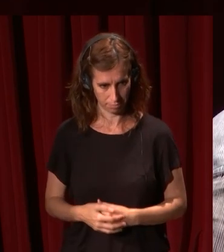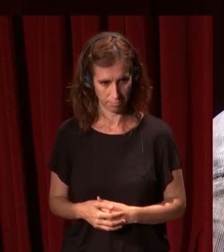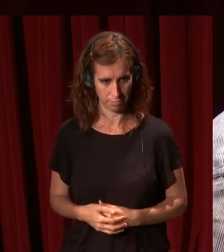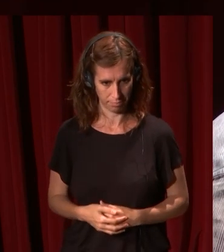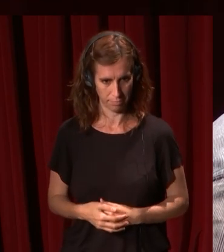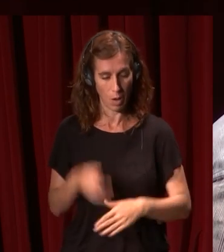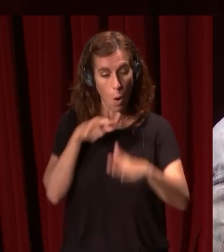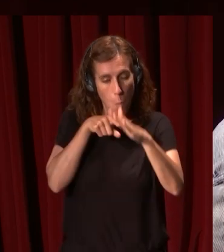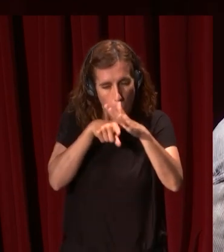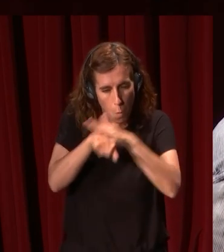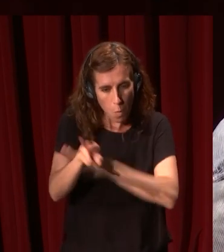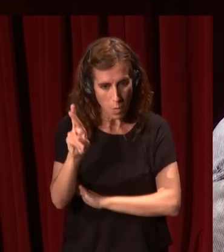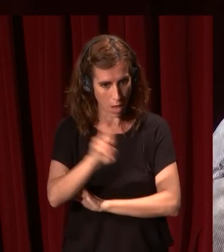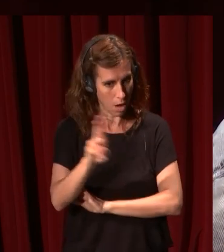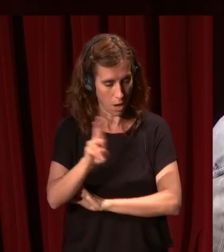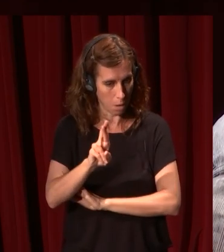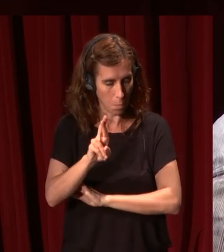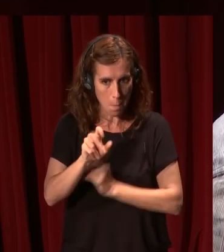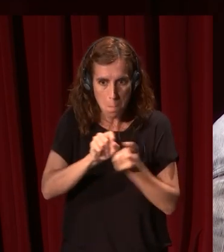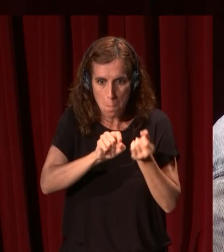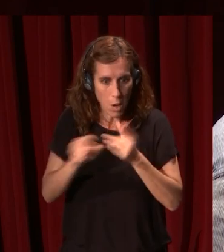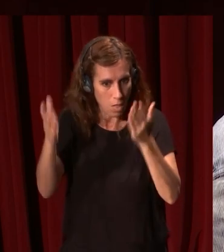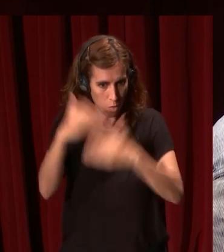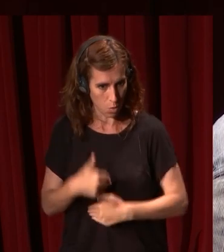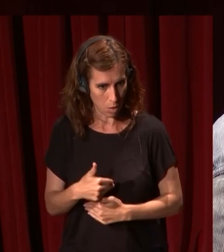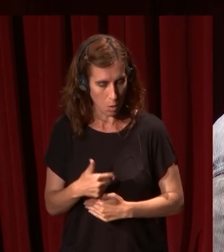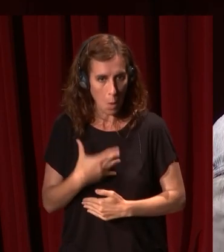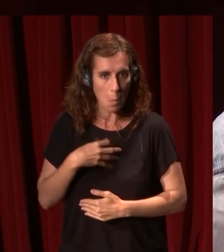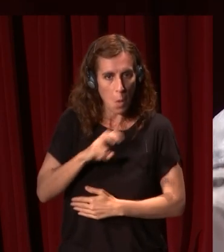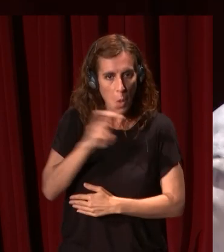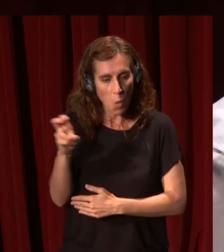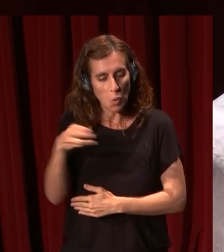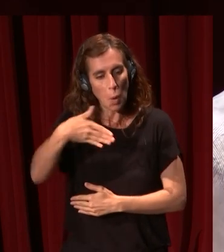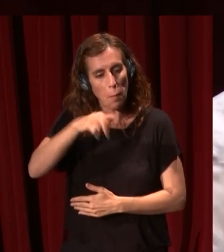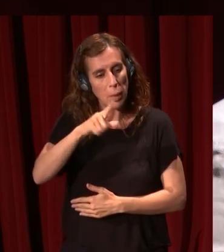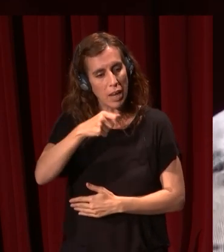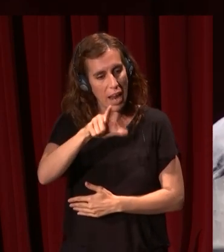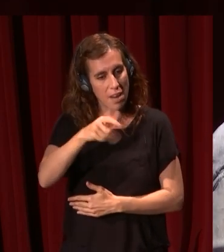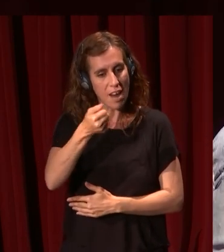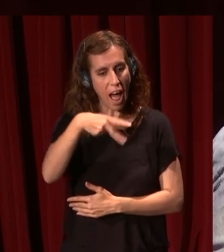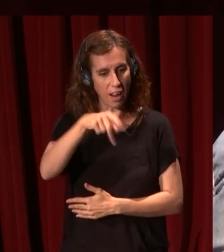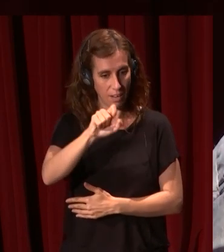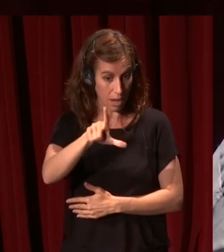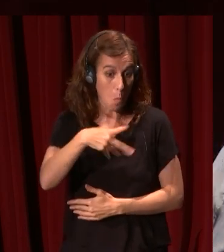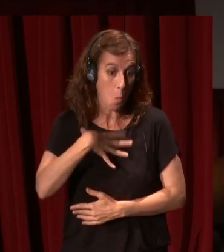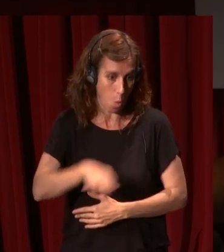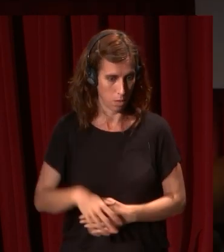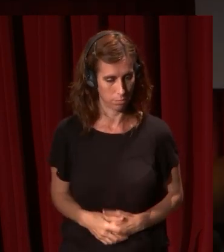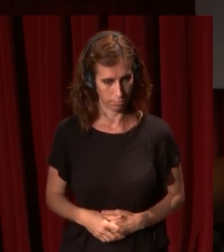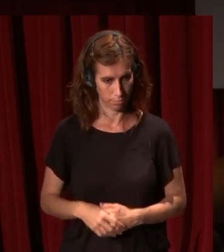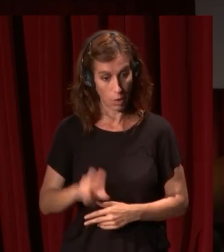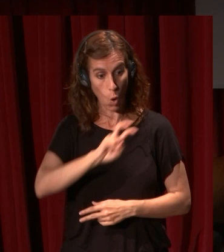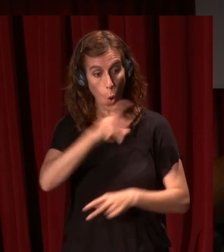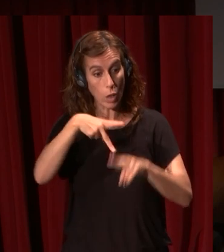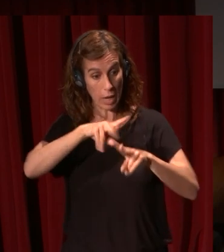Rembrandt es sin igual yo creo quizá Miguel Ángeles el único otro pintor que la tiene en la historia de la pintura la otra herramienta